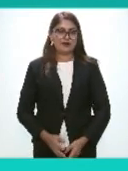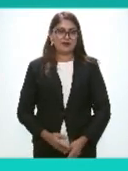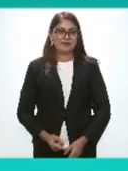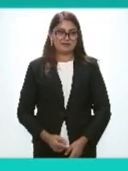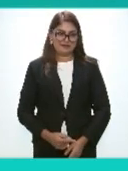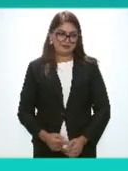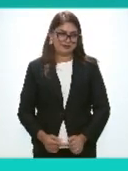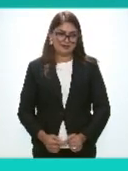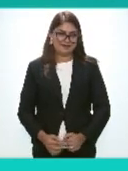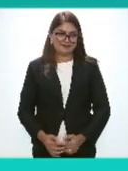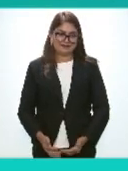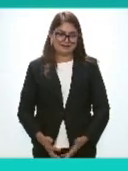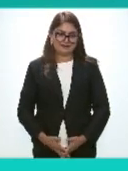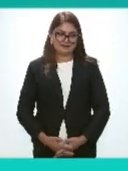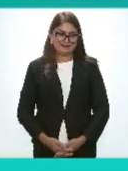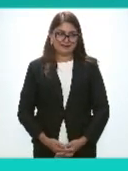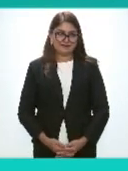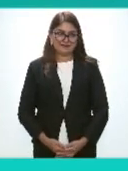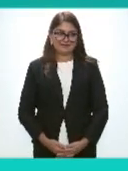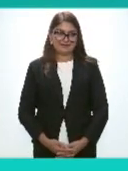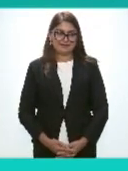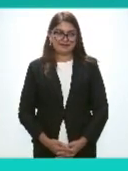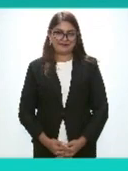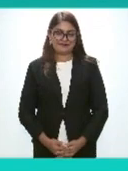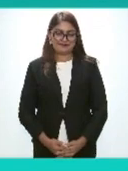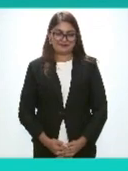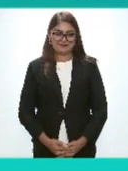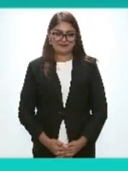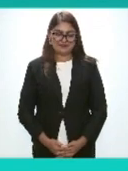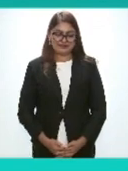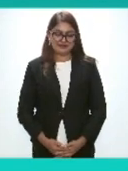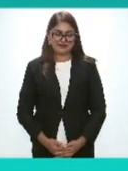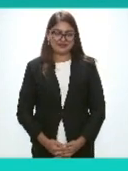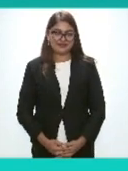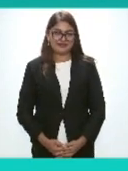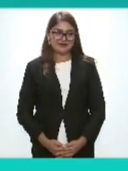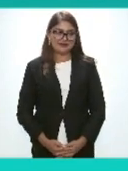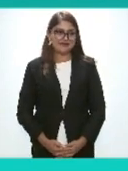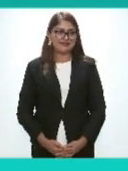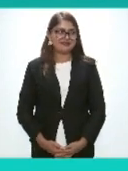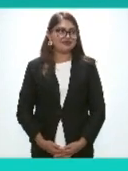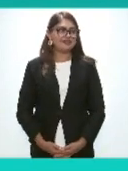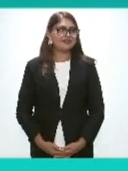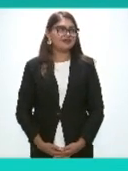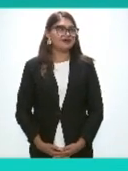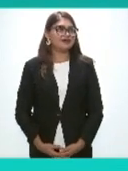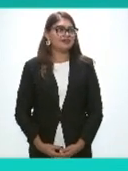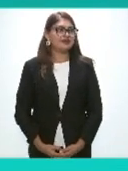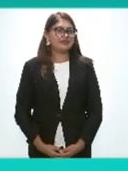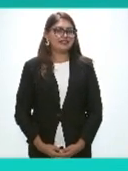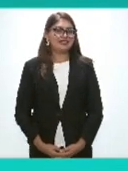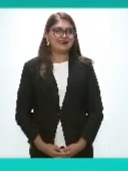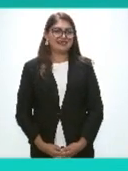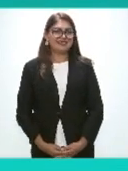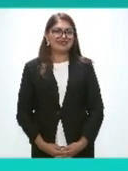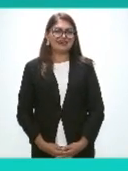invitamos a la fiesta de la verdad Fiesta de la verdad 12 de octubre, los cabos